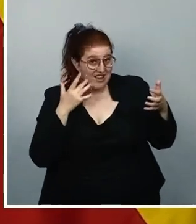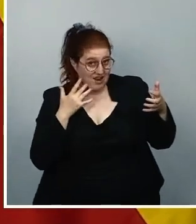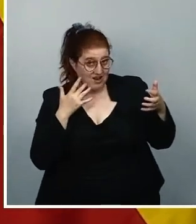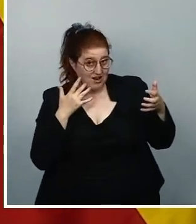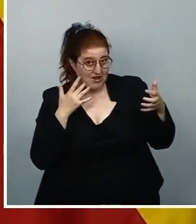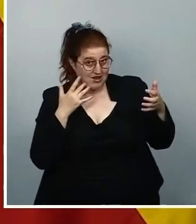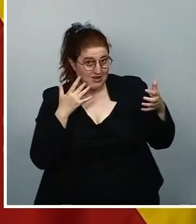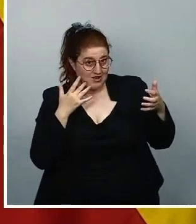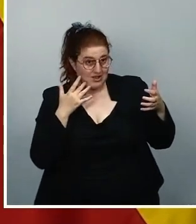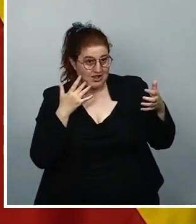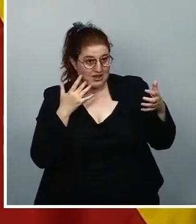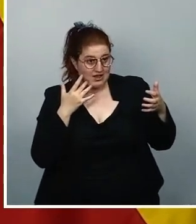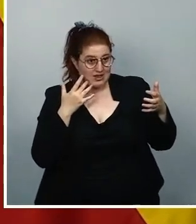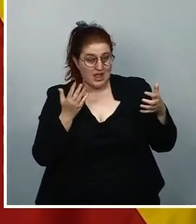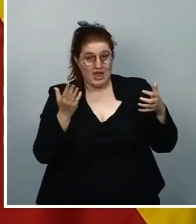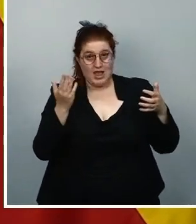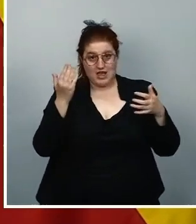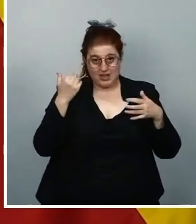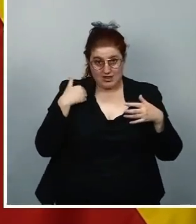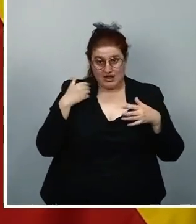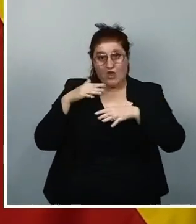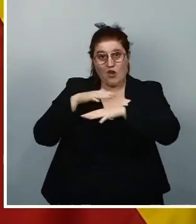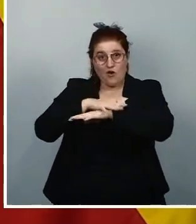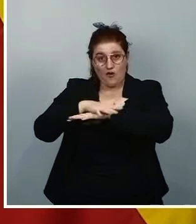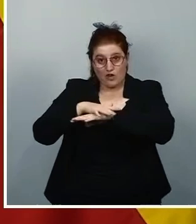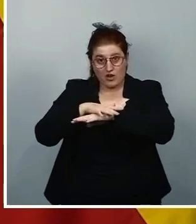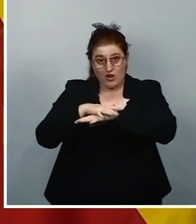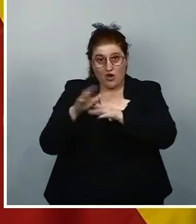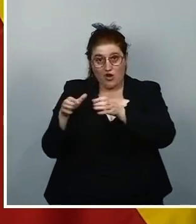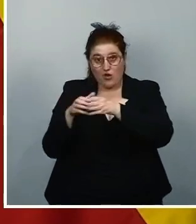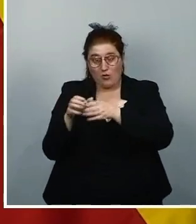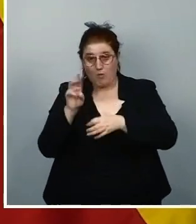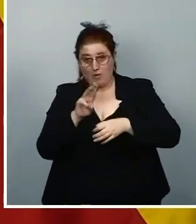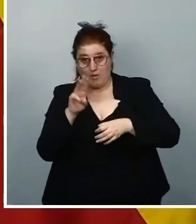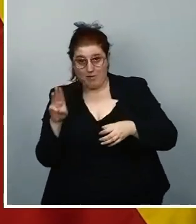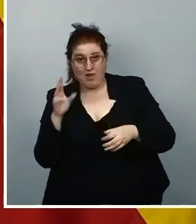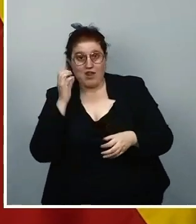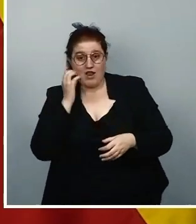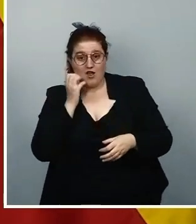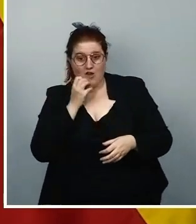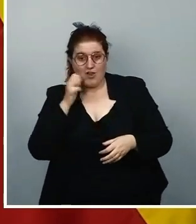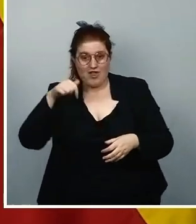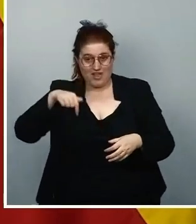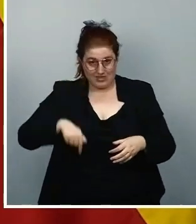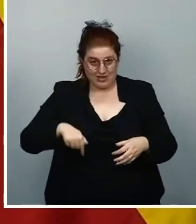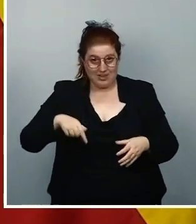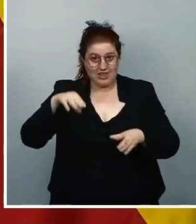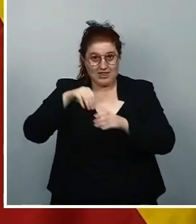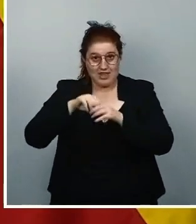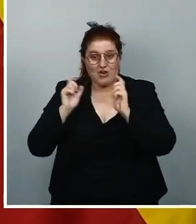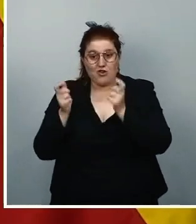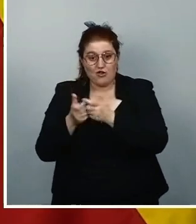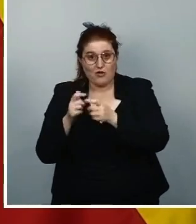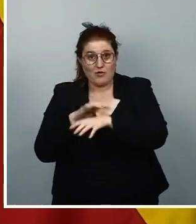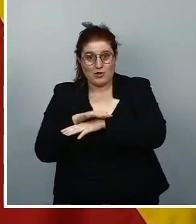al texto que aprobó el Gobierno del Partido Popular del señor Rajoy aquí, en Consejo de